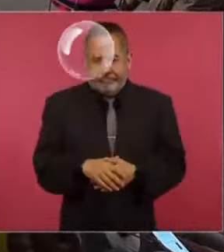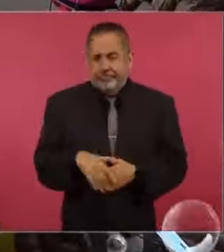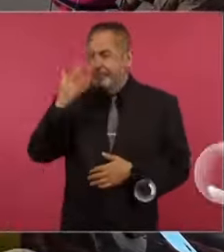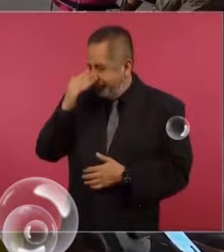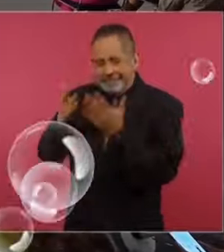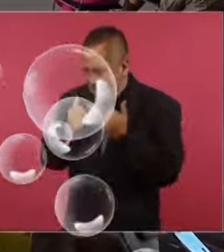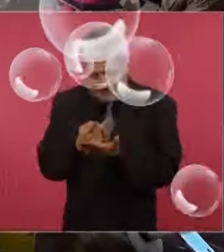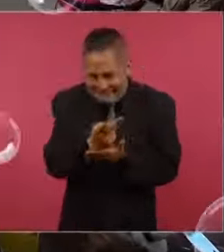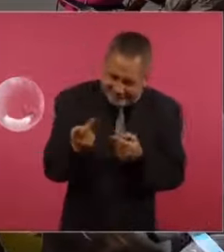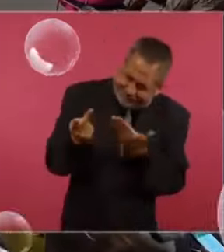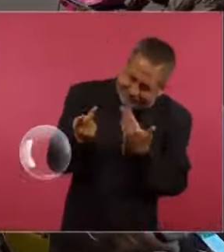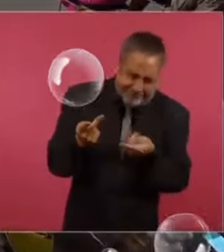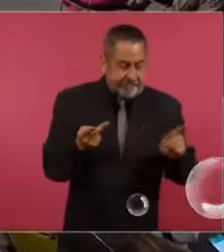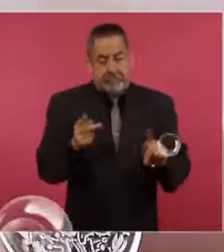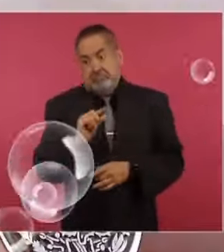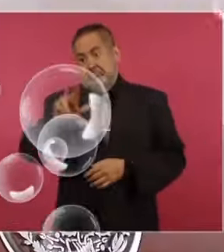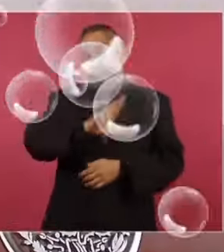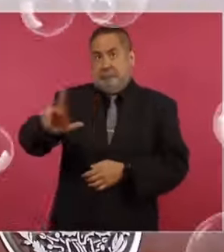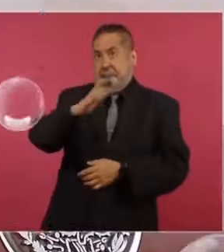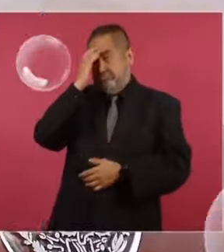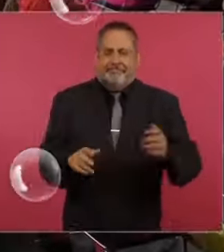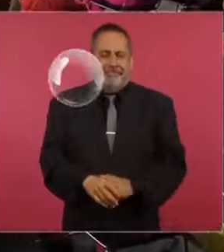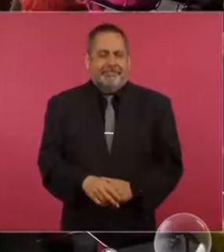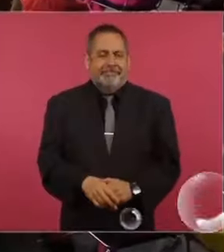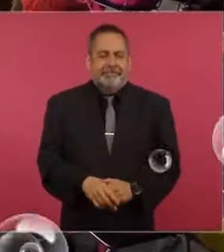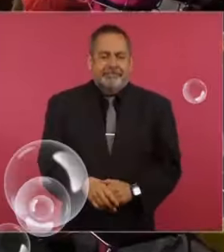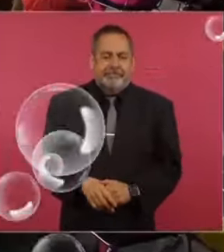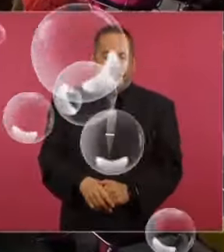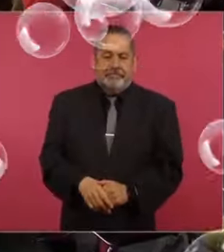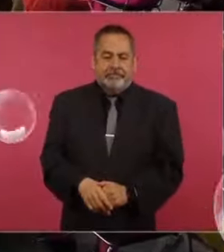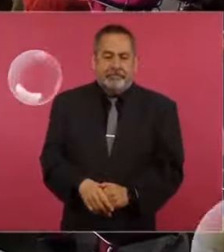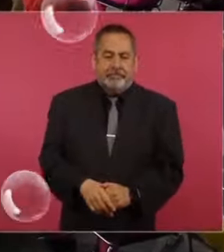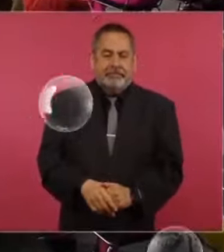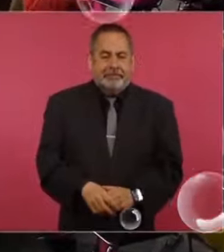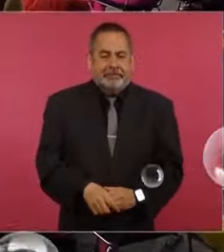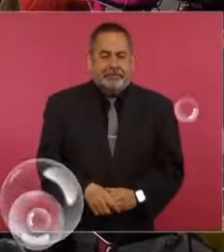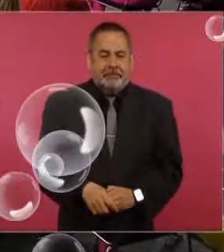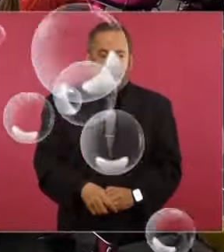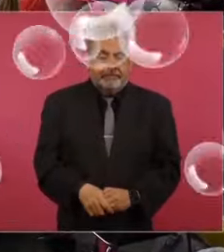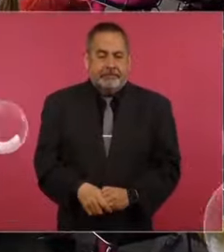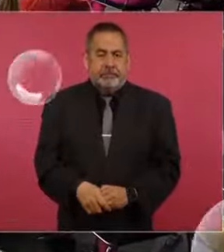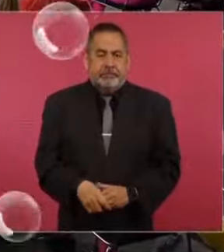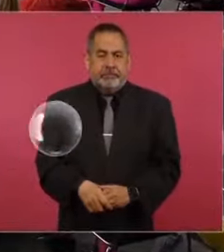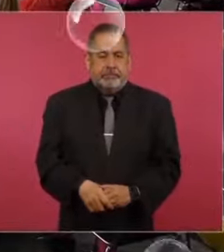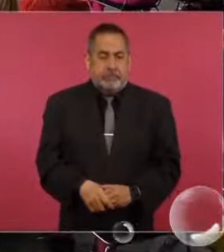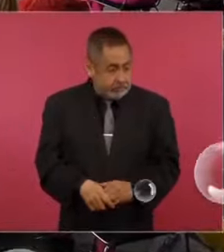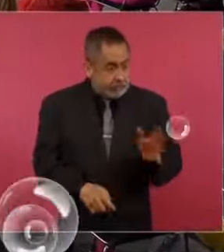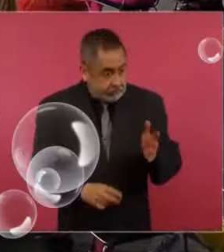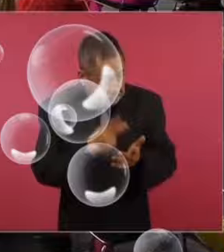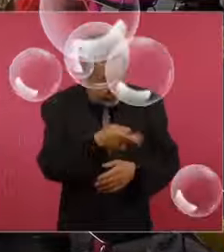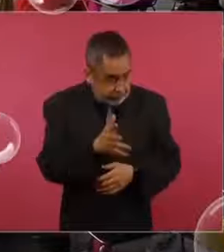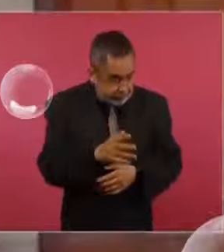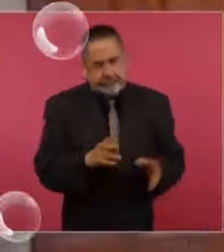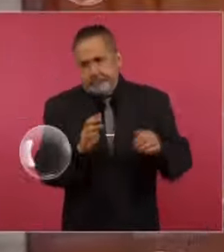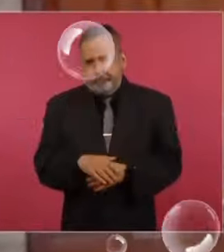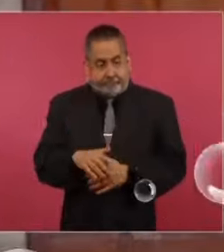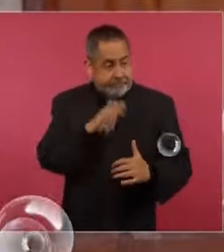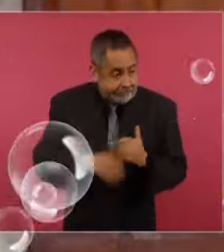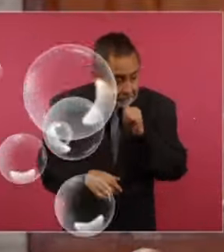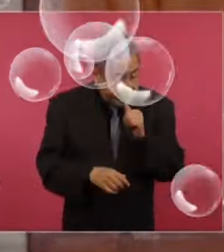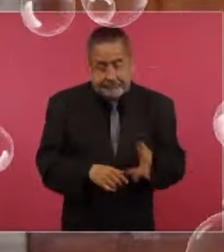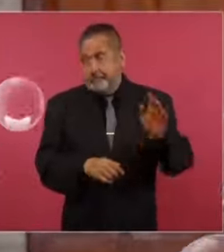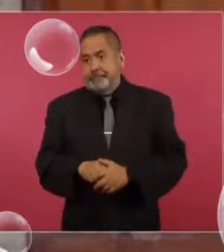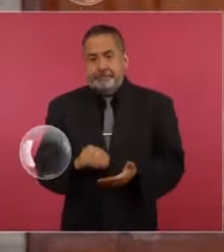sé que no existe, pero es que es mejor decirlo así. Ayer no estaba la tendencia y otra vez la tendencia. En segundo lugar, ya voy. Ah, ya está otra vez. Ah, entonces todavía no termina.